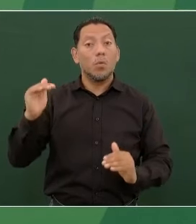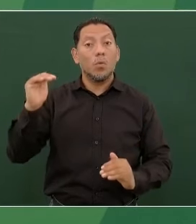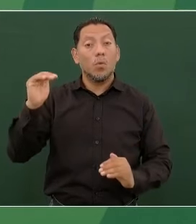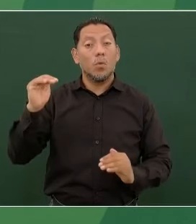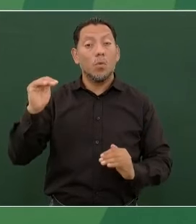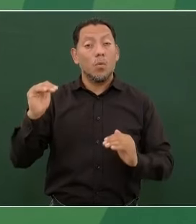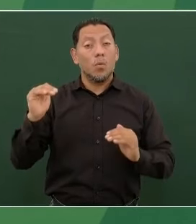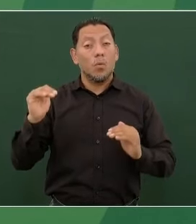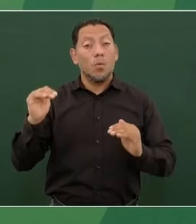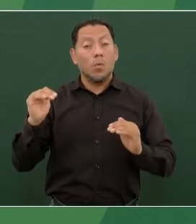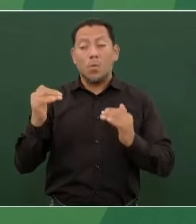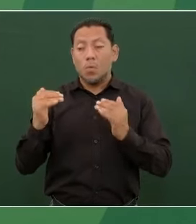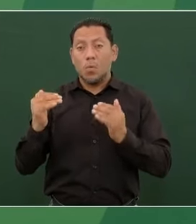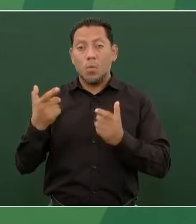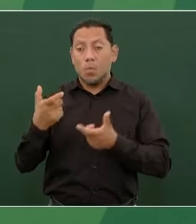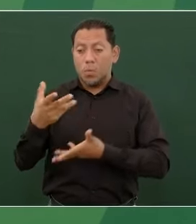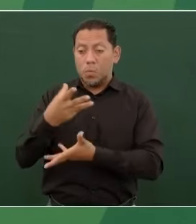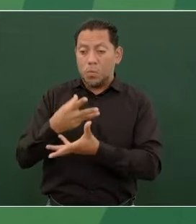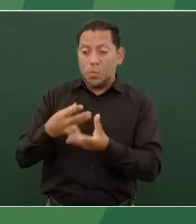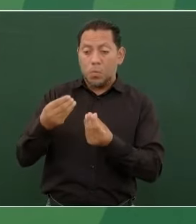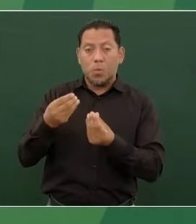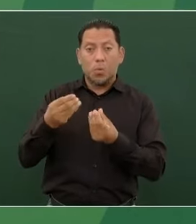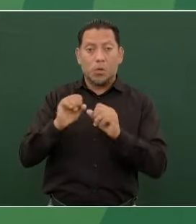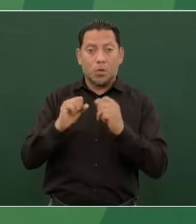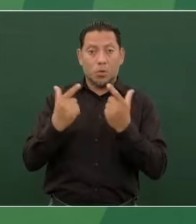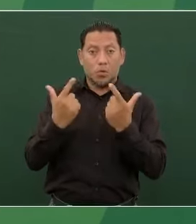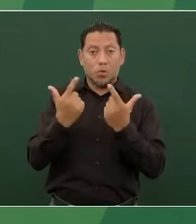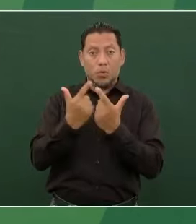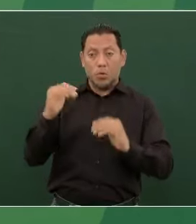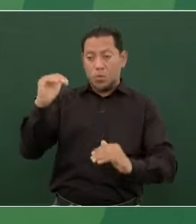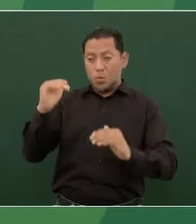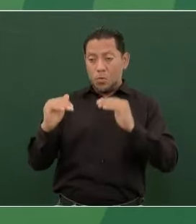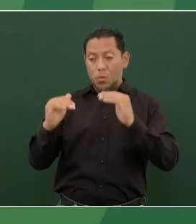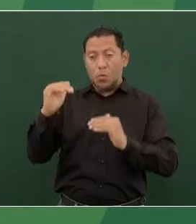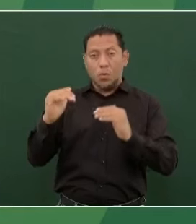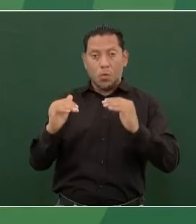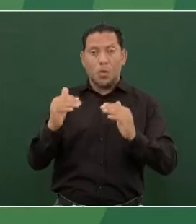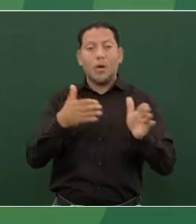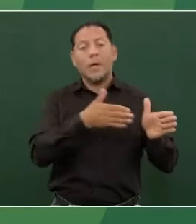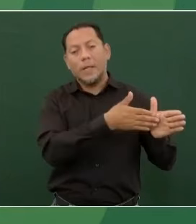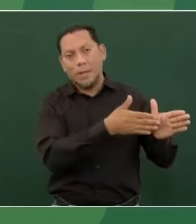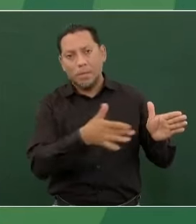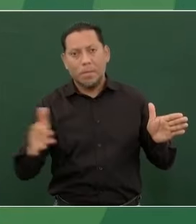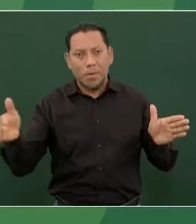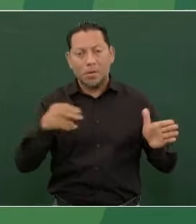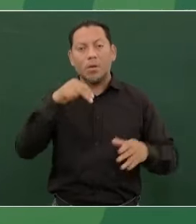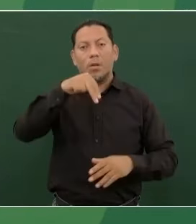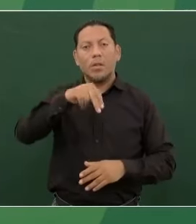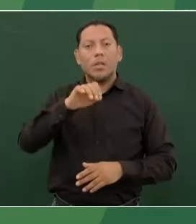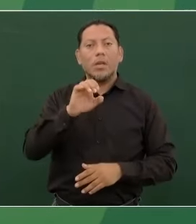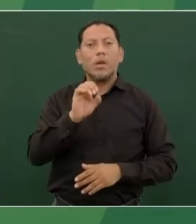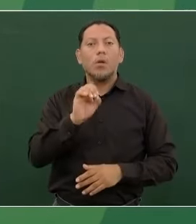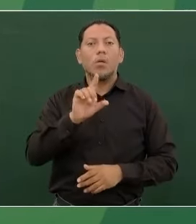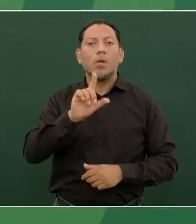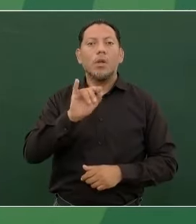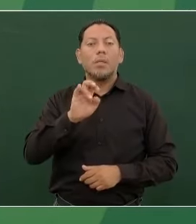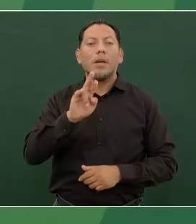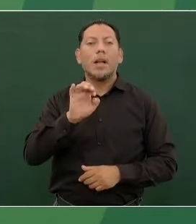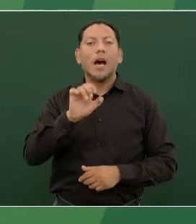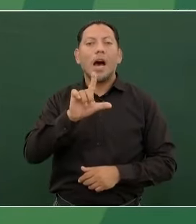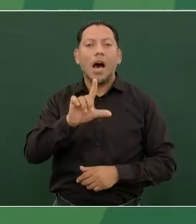económica y social en el periodo neoliberal o